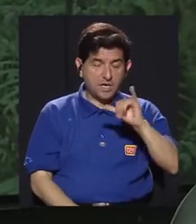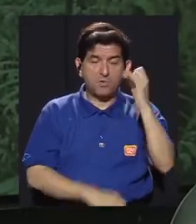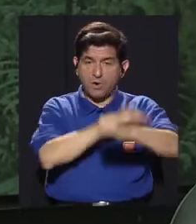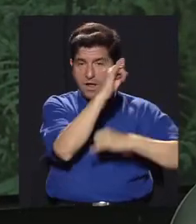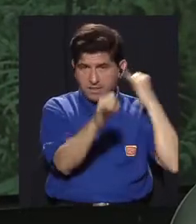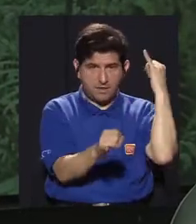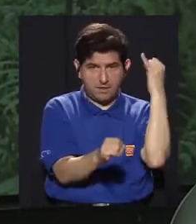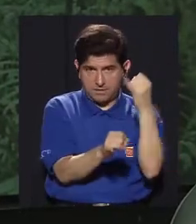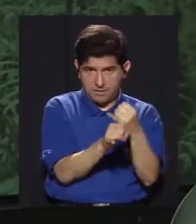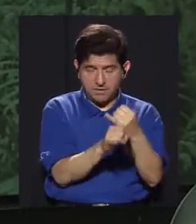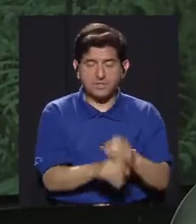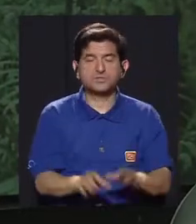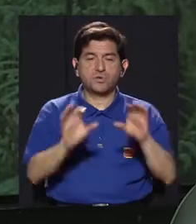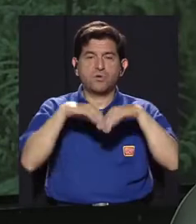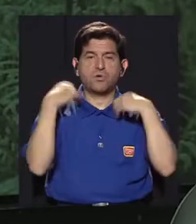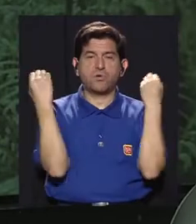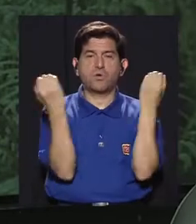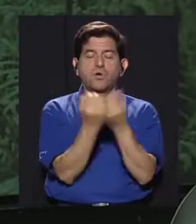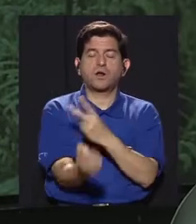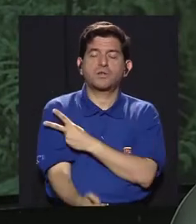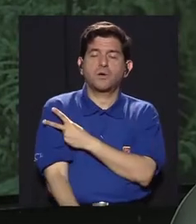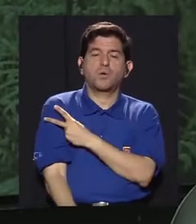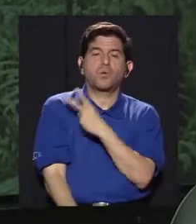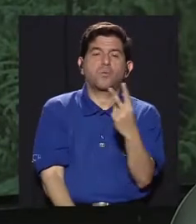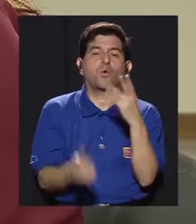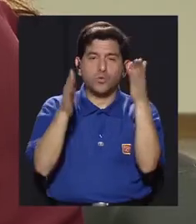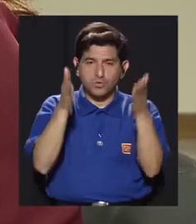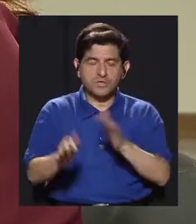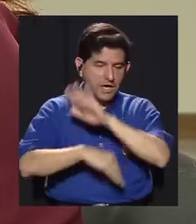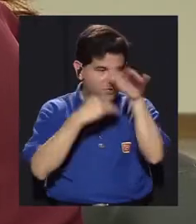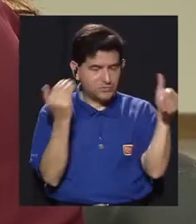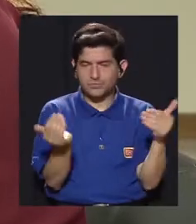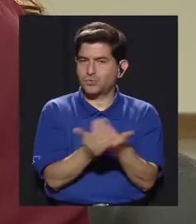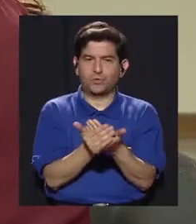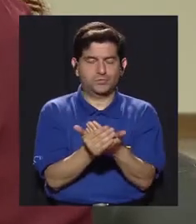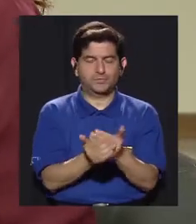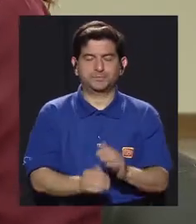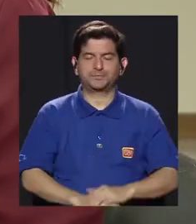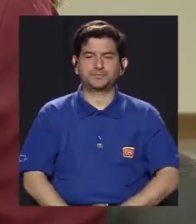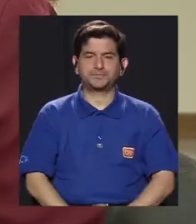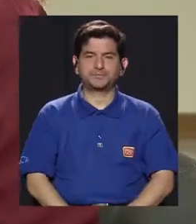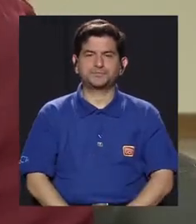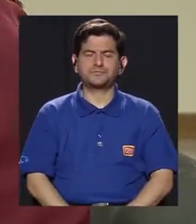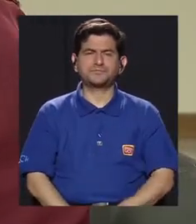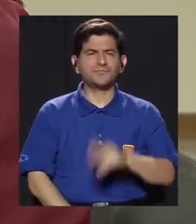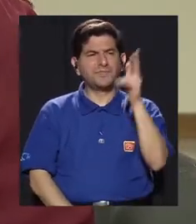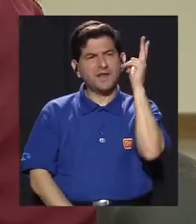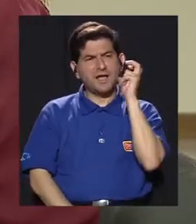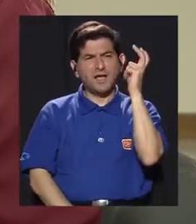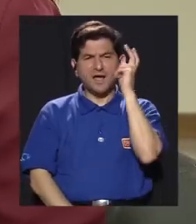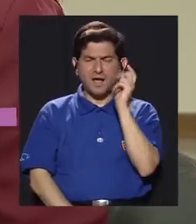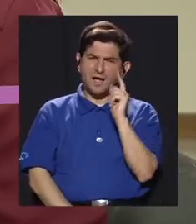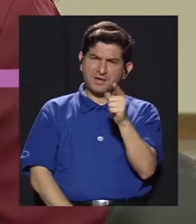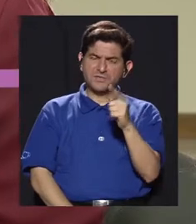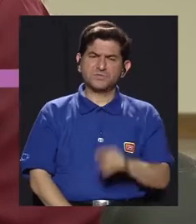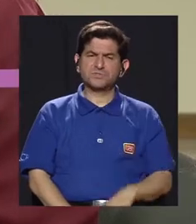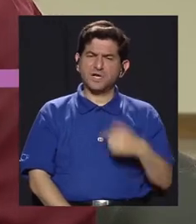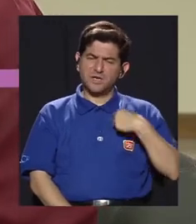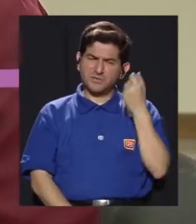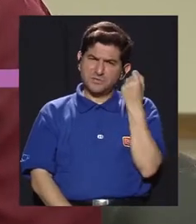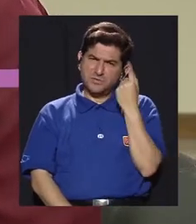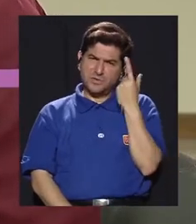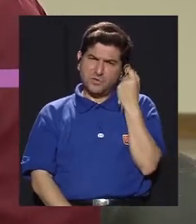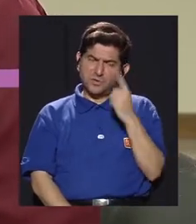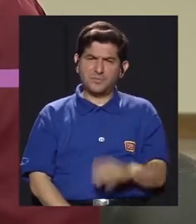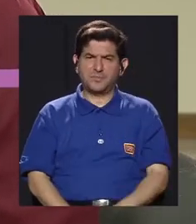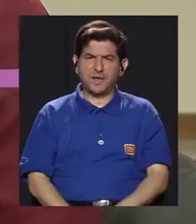nivel internacional es una organización de voluntarios, ¿verdad? Todos somos voluntarios. Ahora bien, al escucharlas a ustedes, sí comprendo que